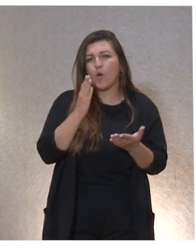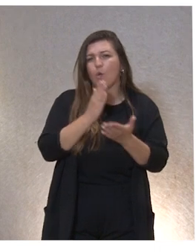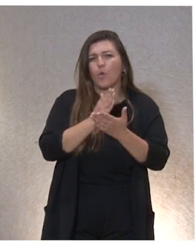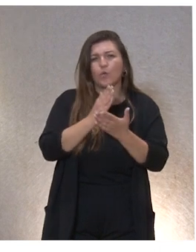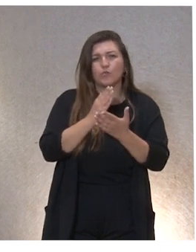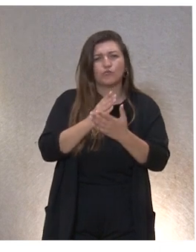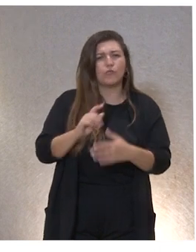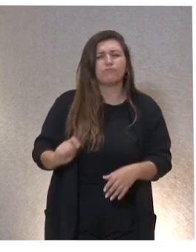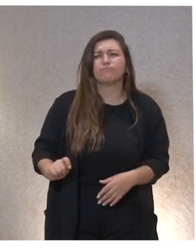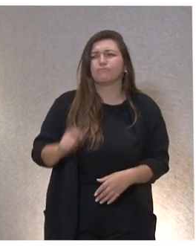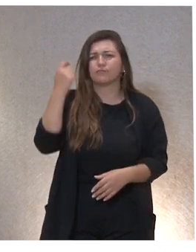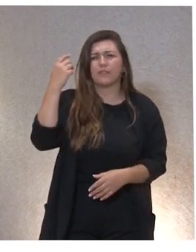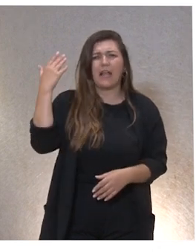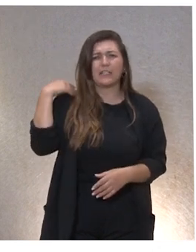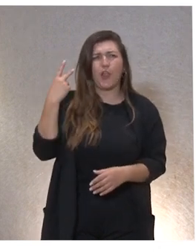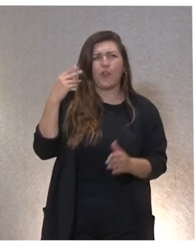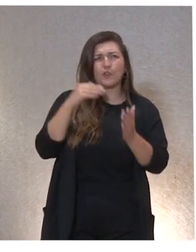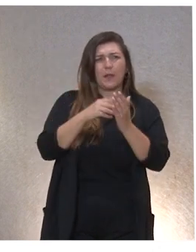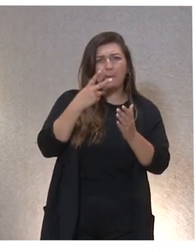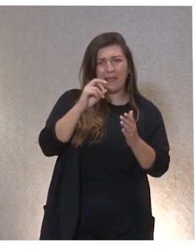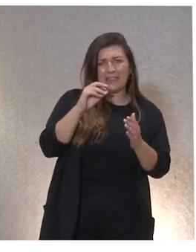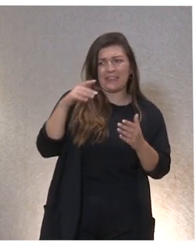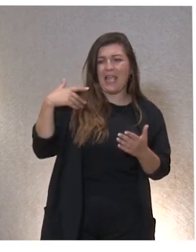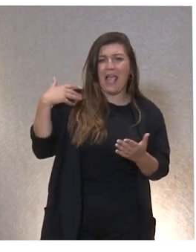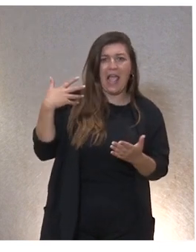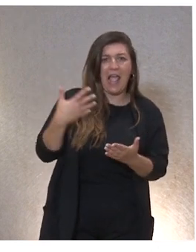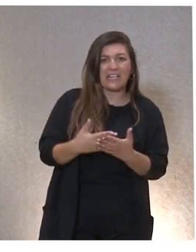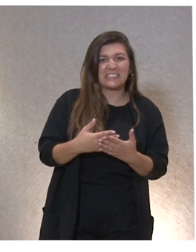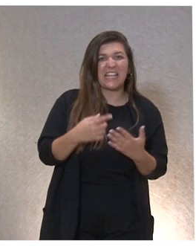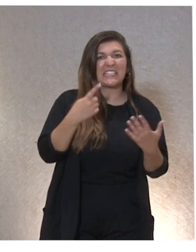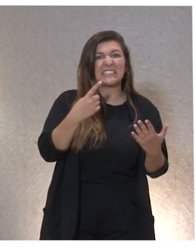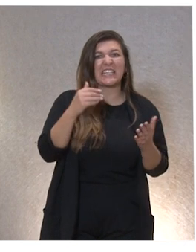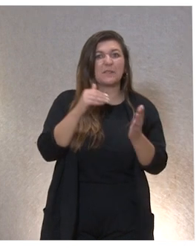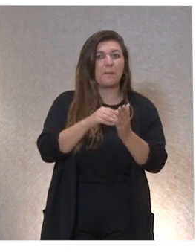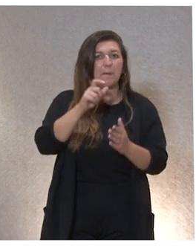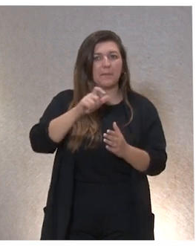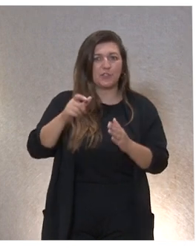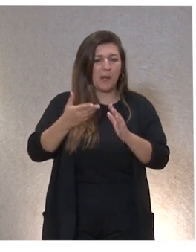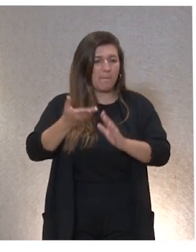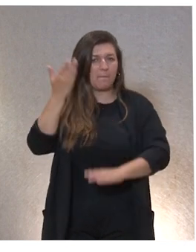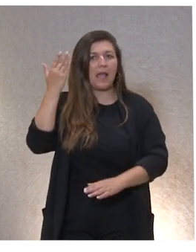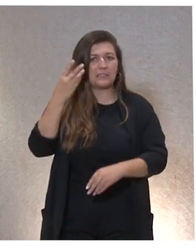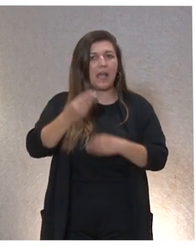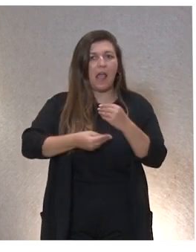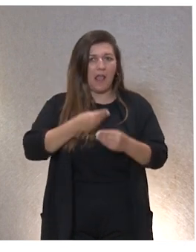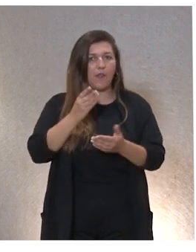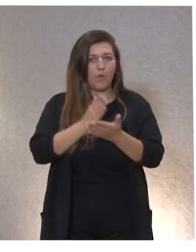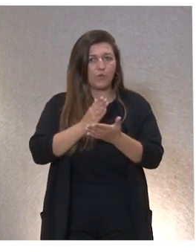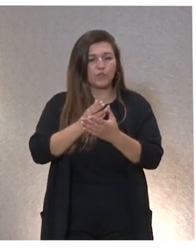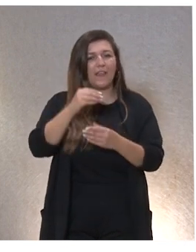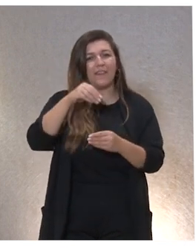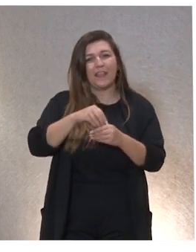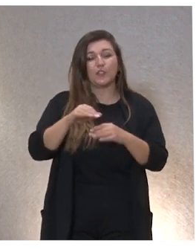sumamente exitoso desde el año 2020 hasta ahora lo han hecho más de 6.000 personas dentro del movimiento Playa Inclusión